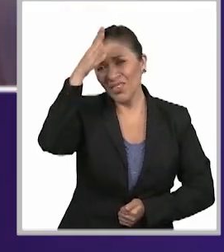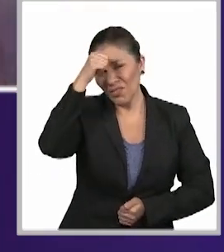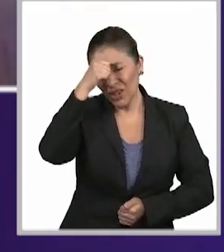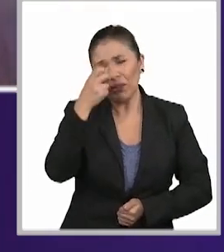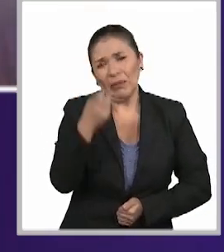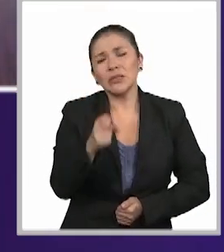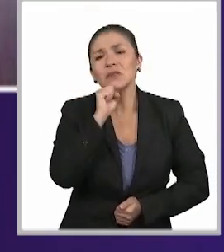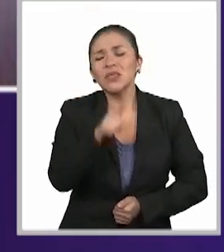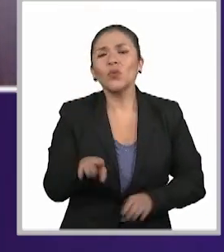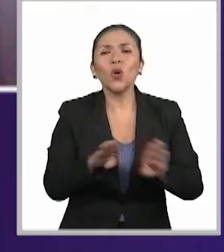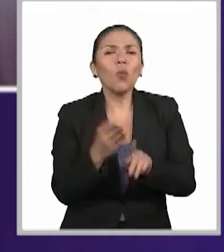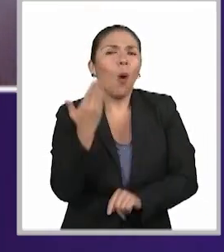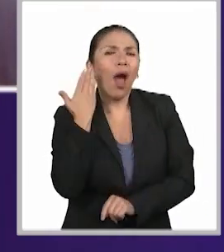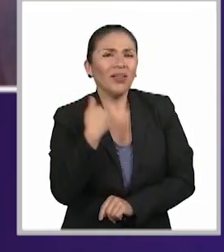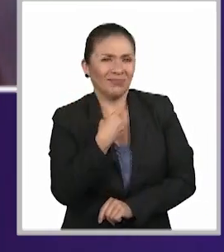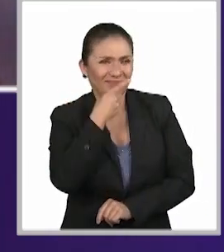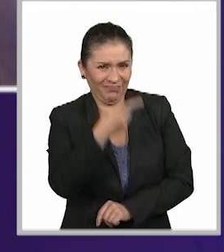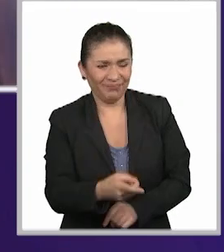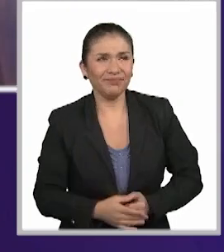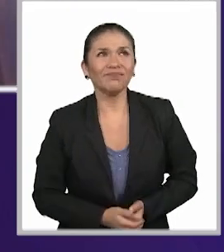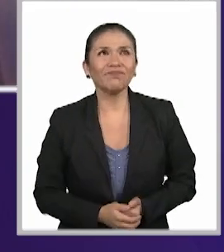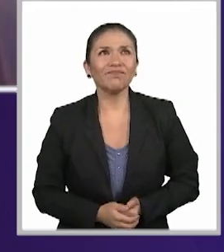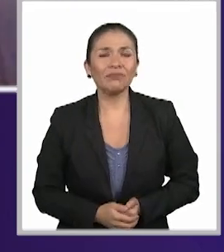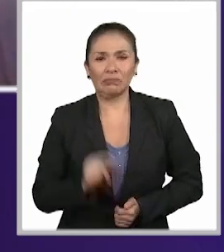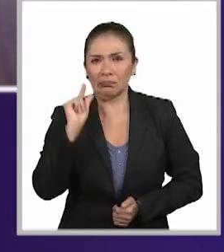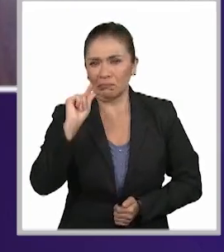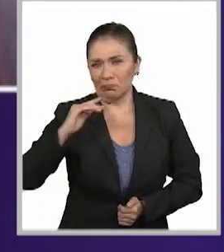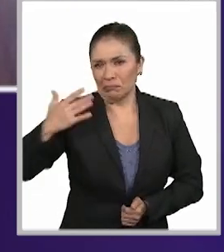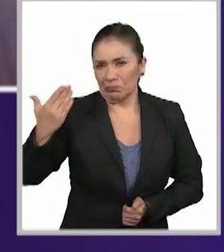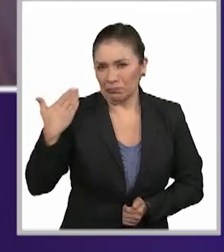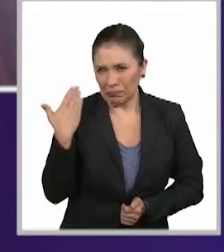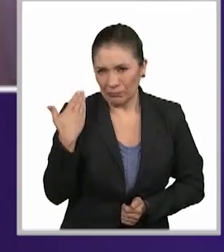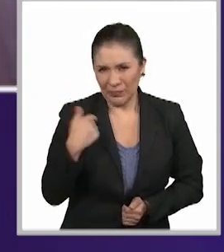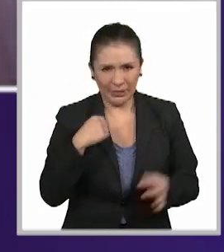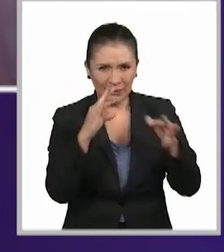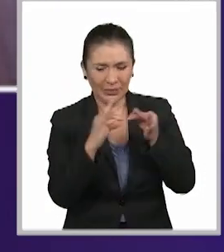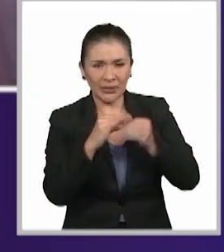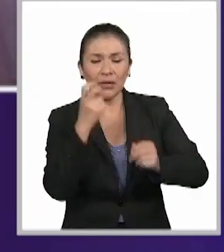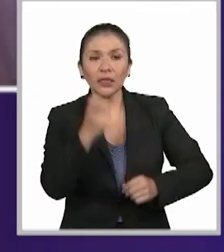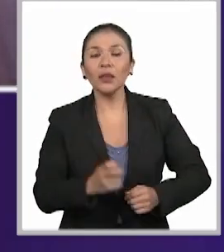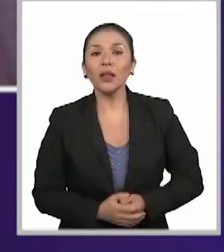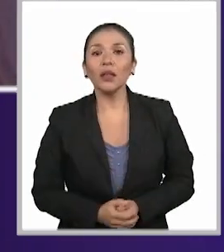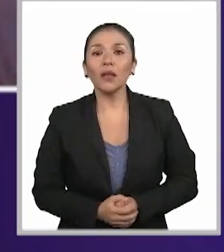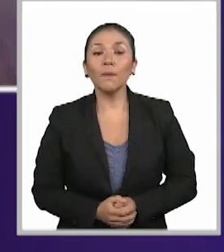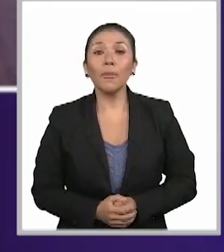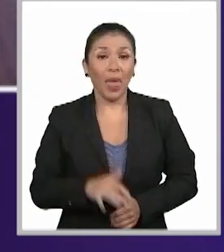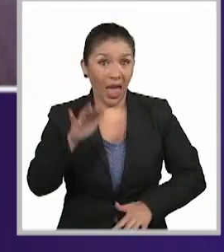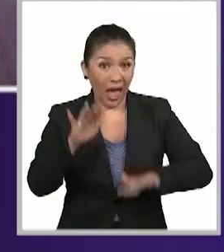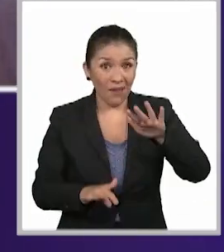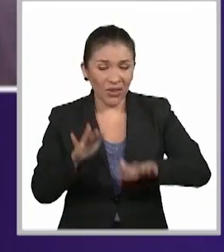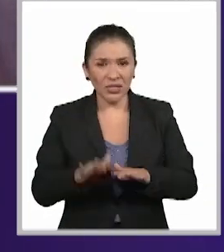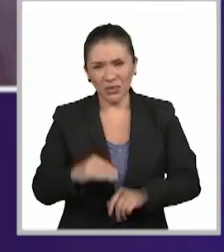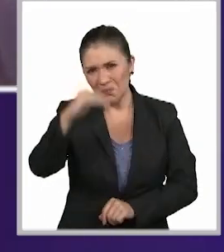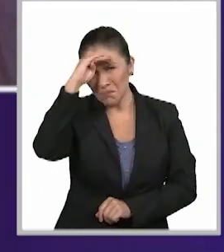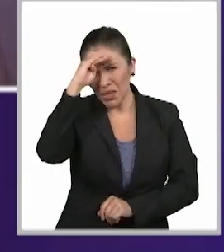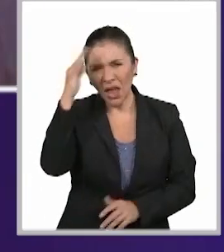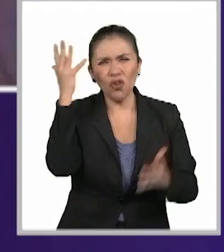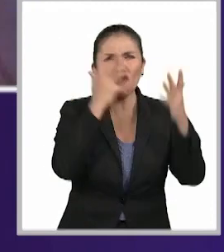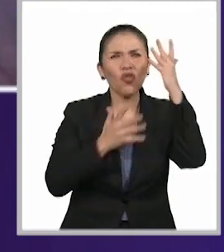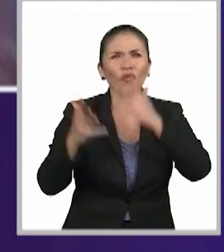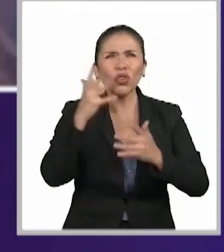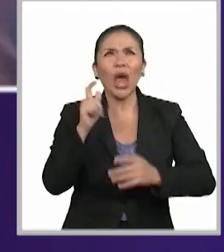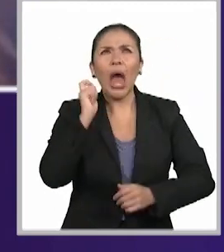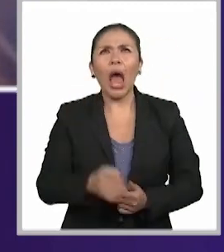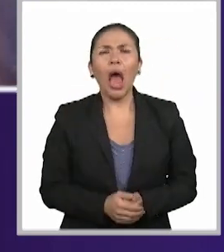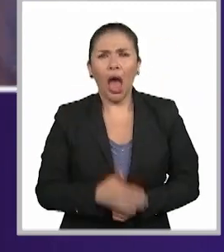y creo que regresamos a lo que te decía hace un momento de que a veces confundimos y